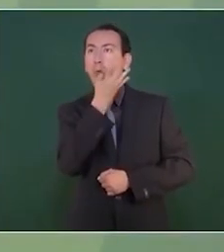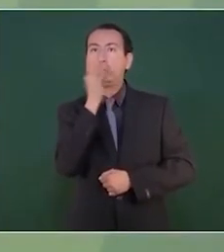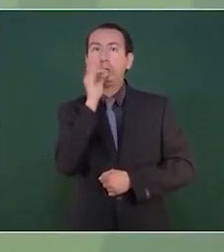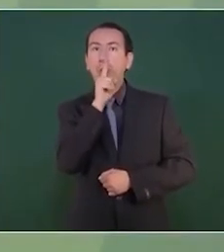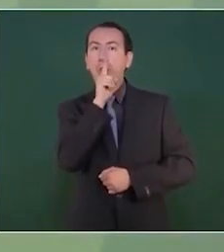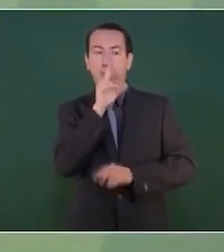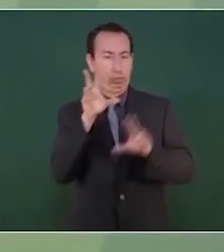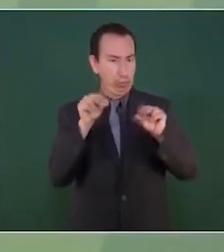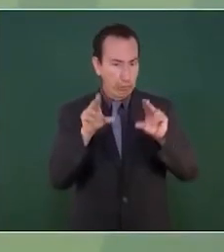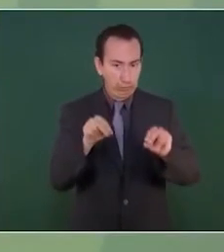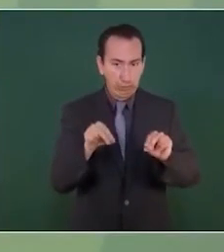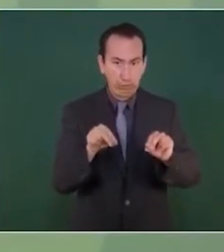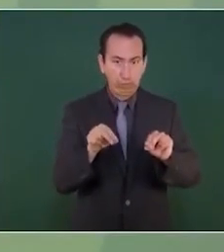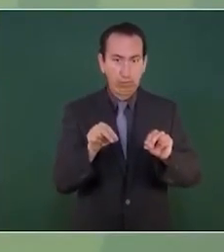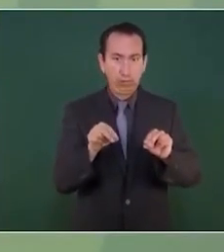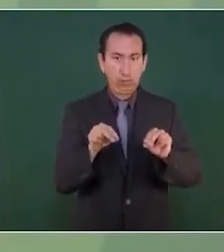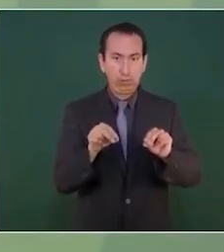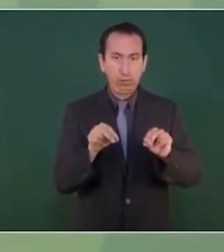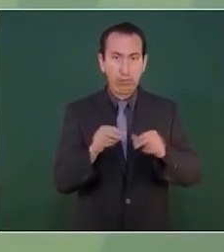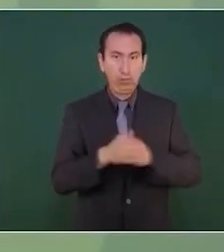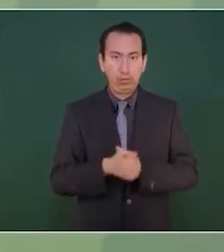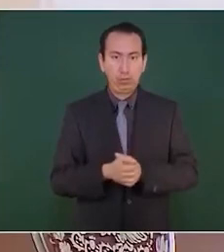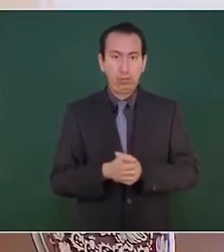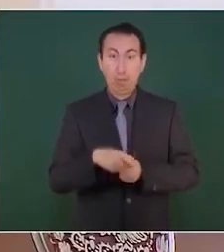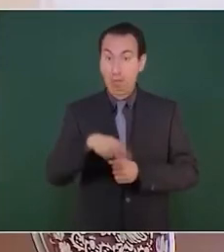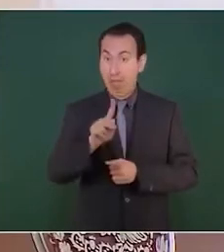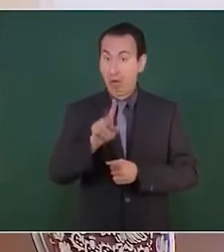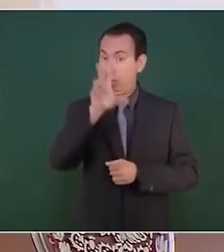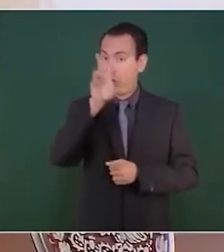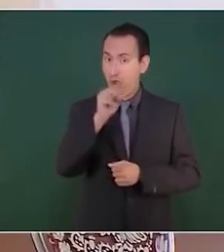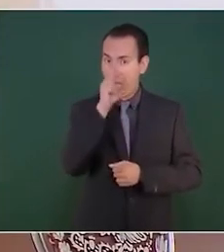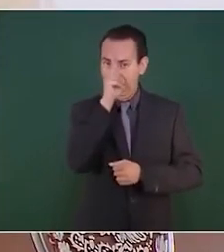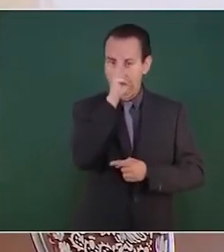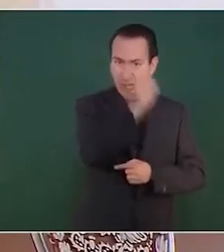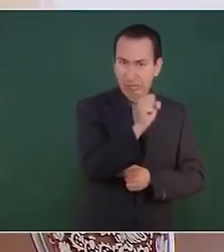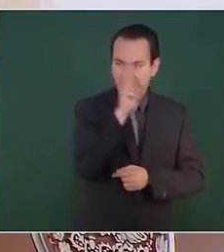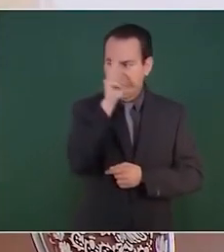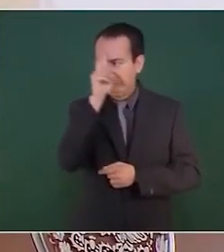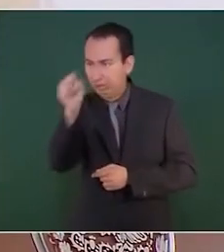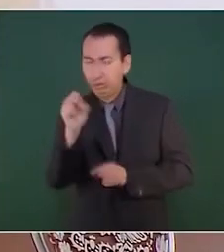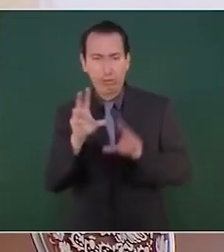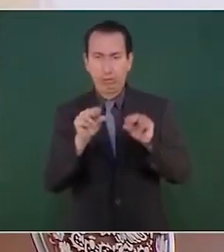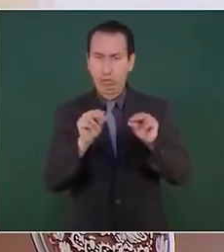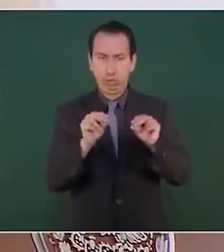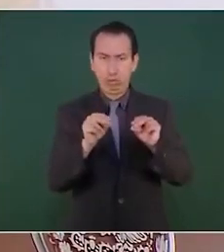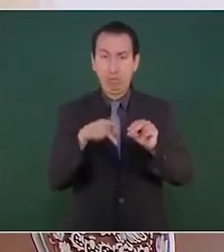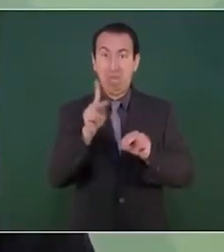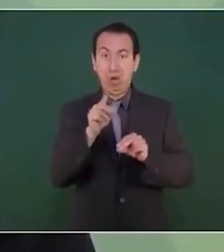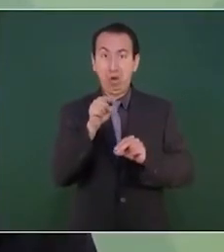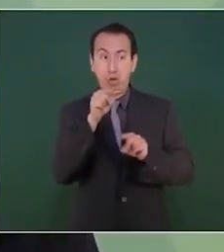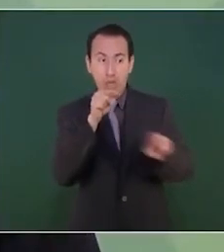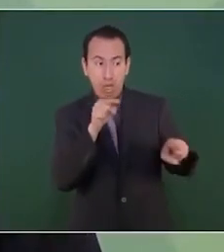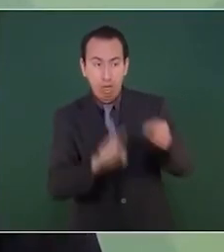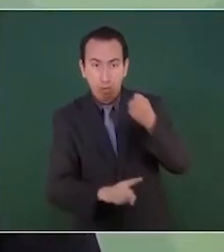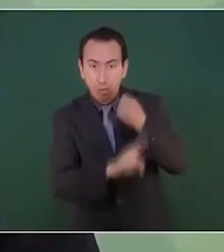que no haya afanes de venganza pero que no se conviertan